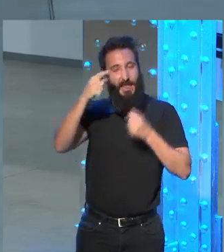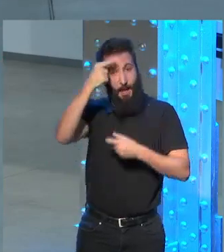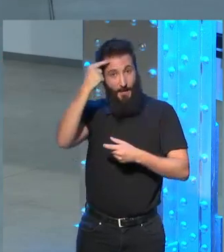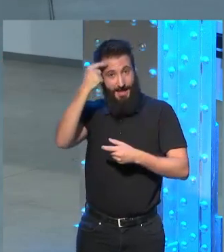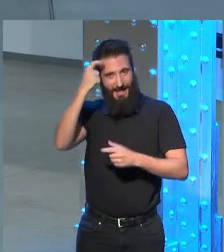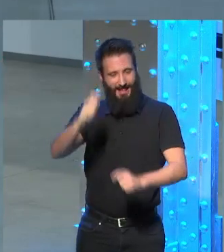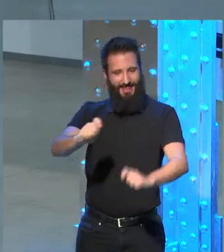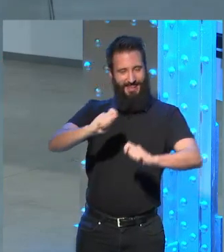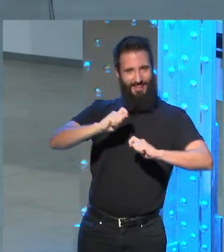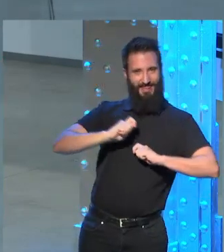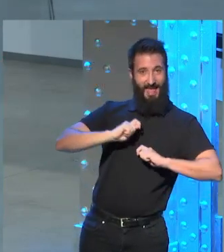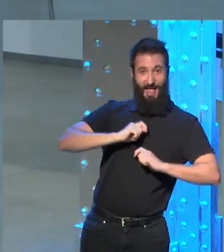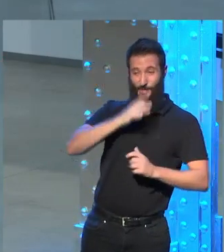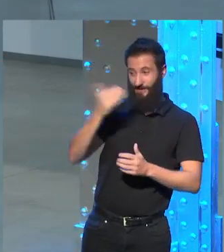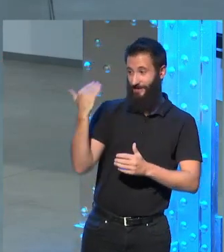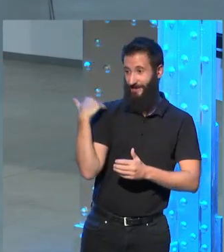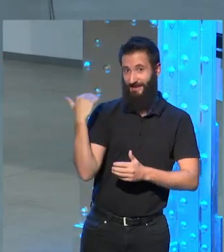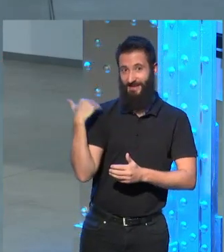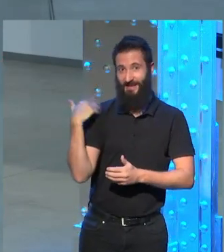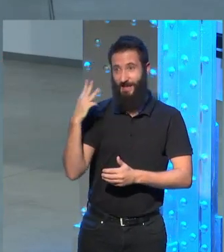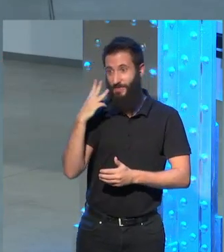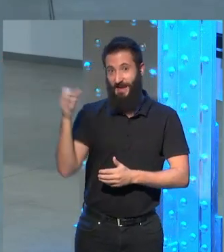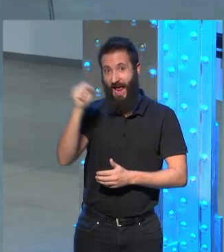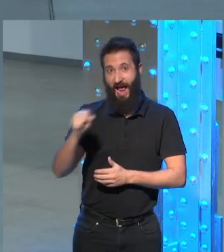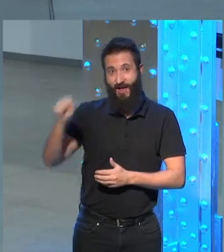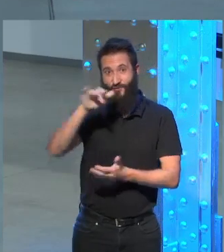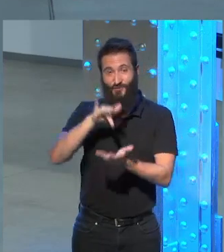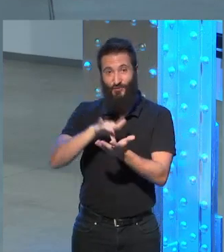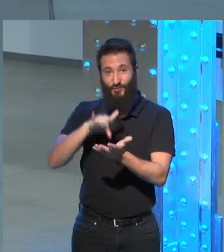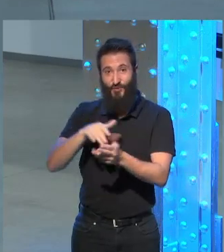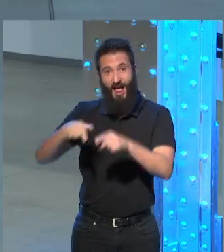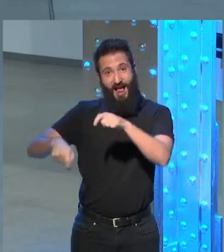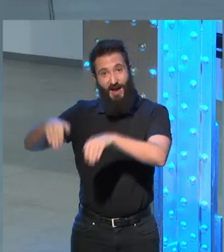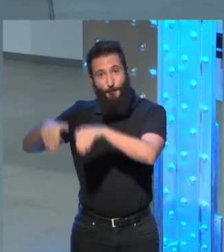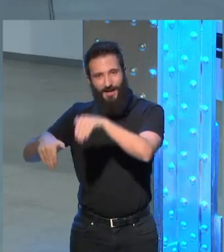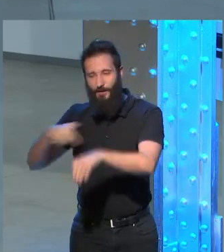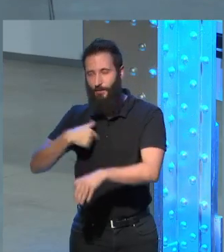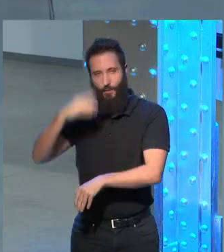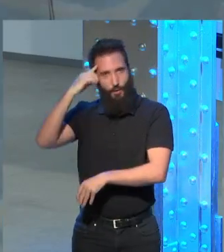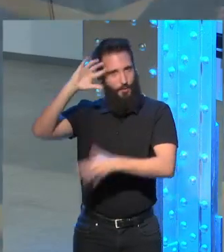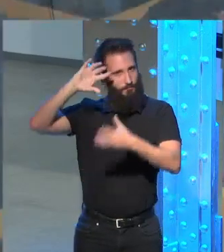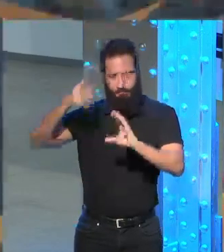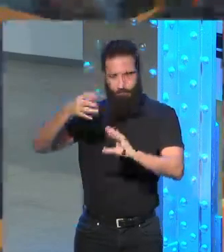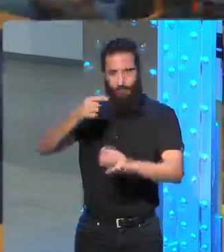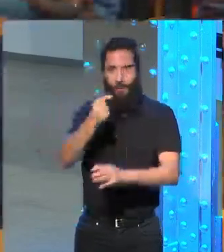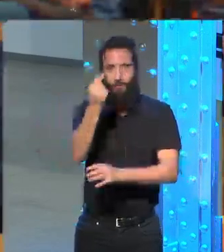que yo creo estuve a punto de perder en los tres años de la campaña. Y